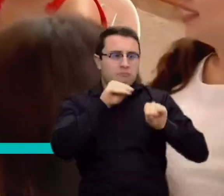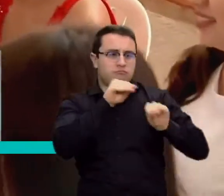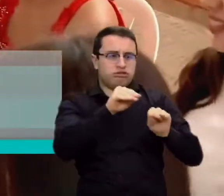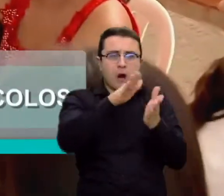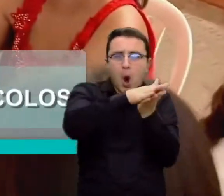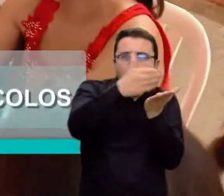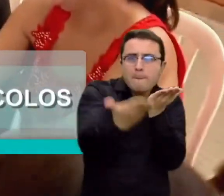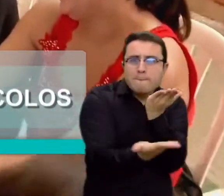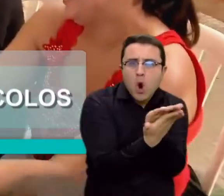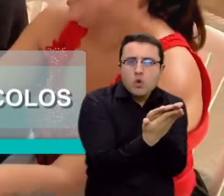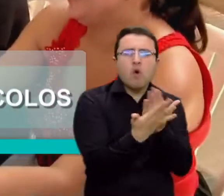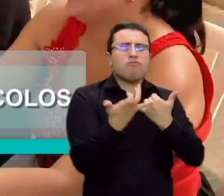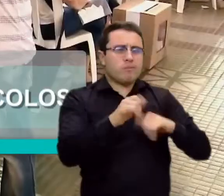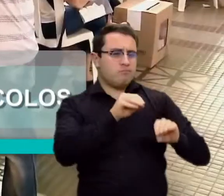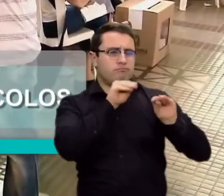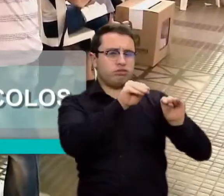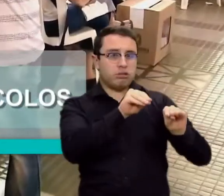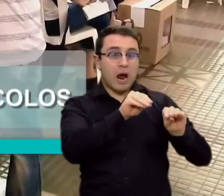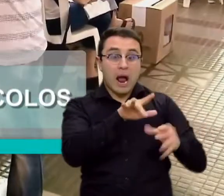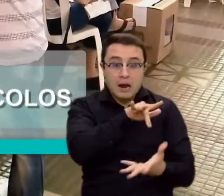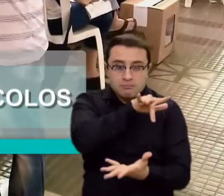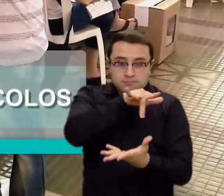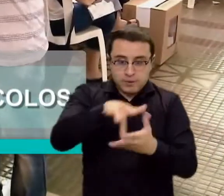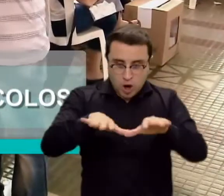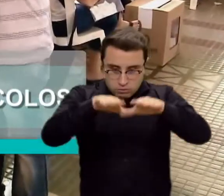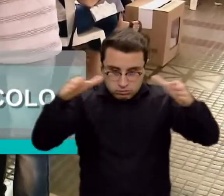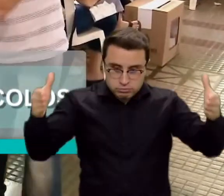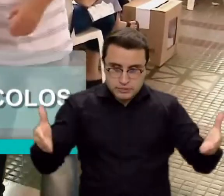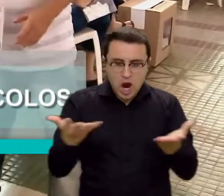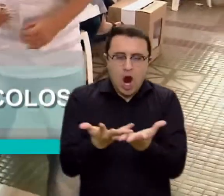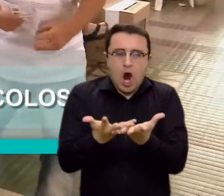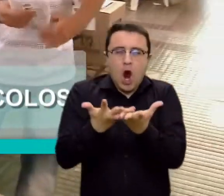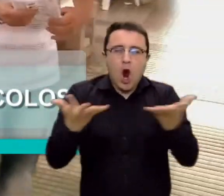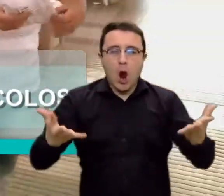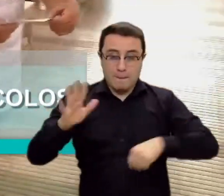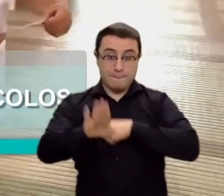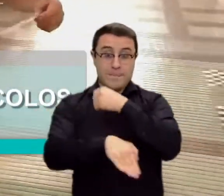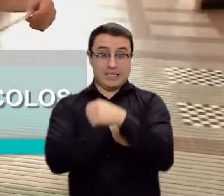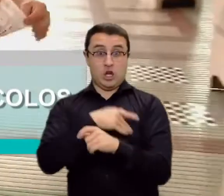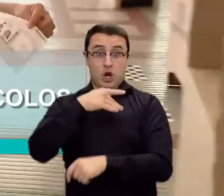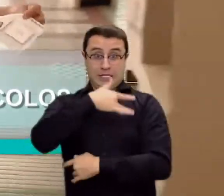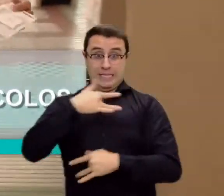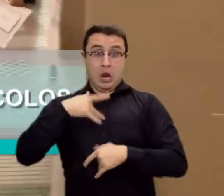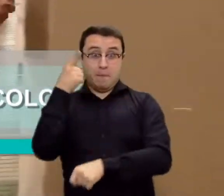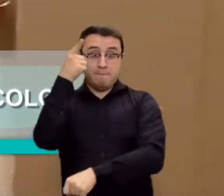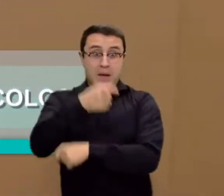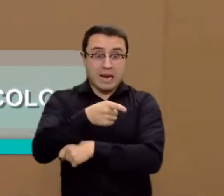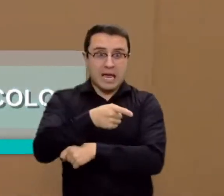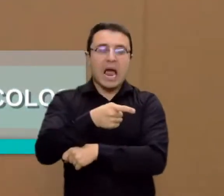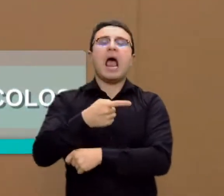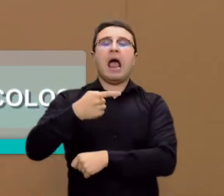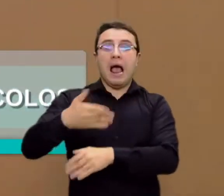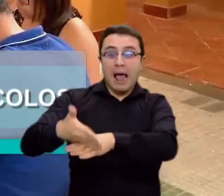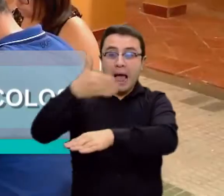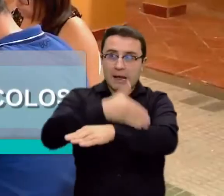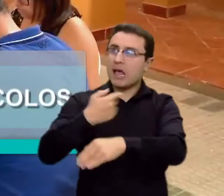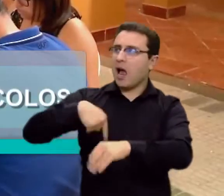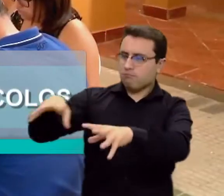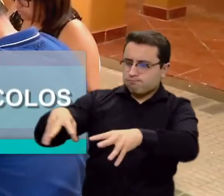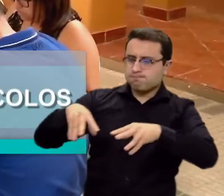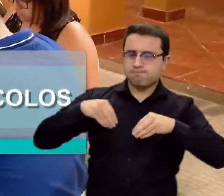con todos los elementos de bioseguridad requeridos por el Ministerio de Salud como condición previa para que puedan desempeñar su